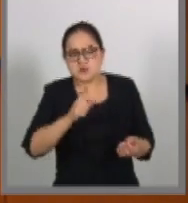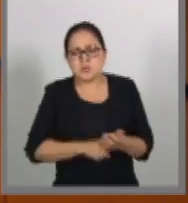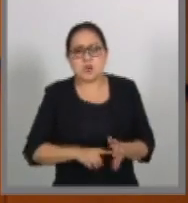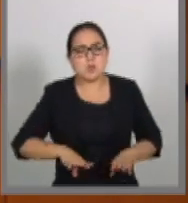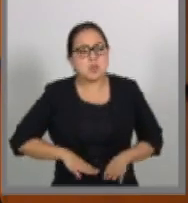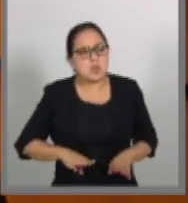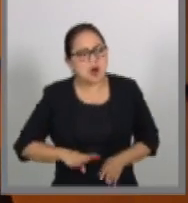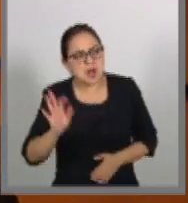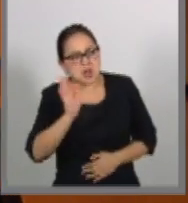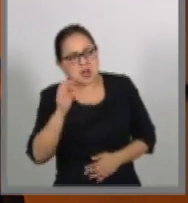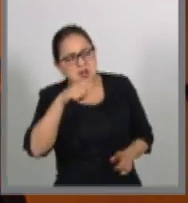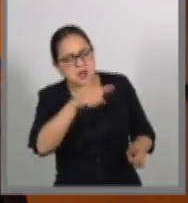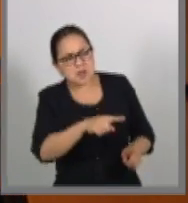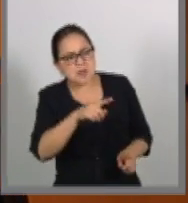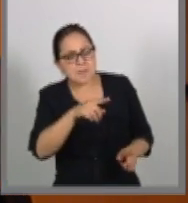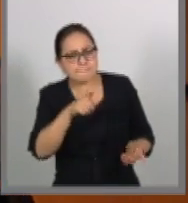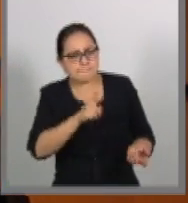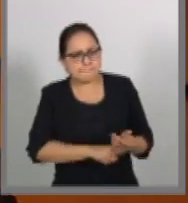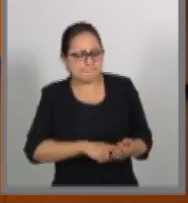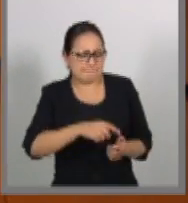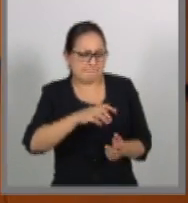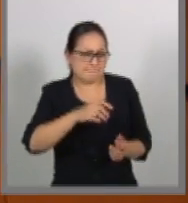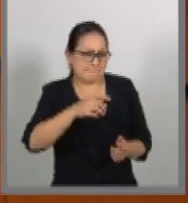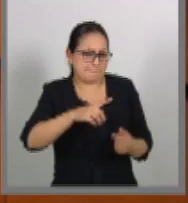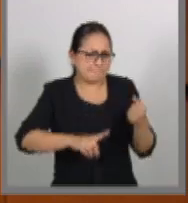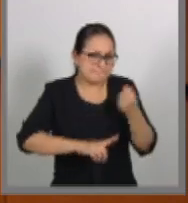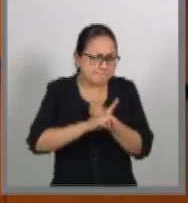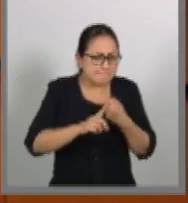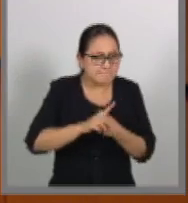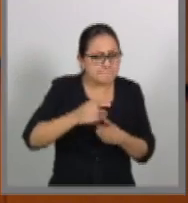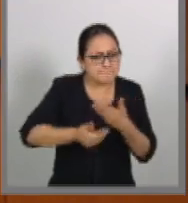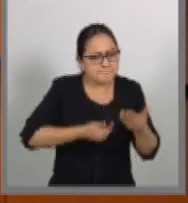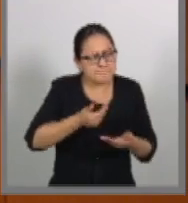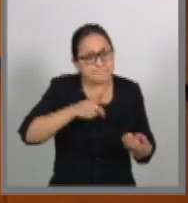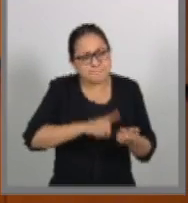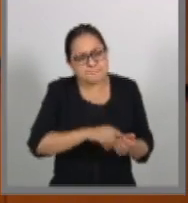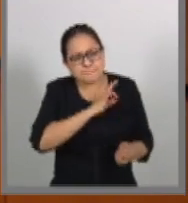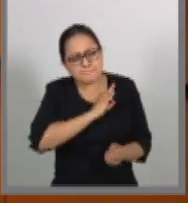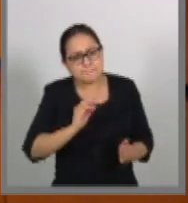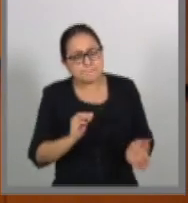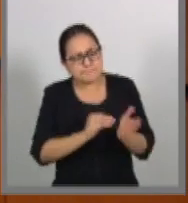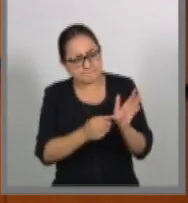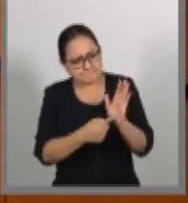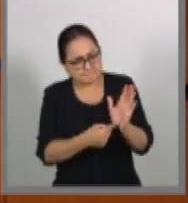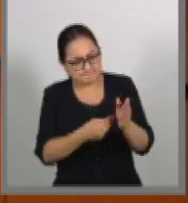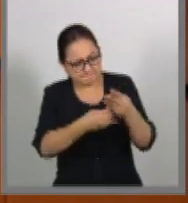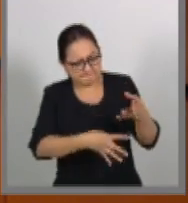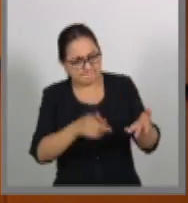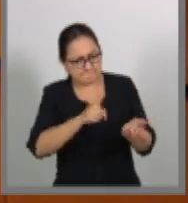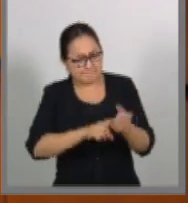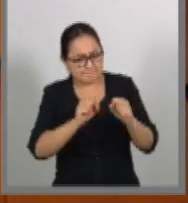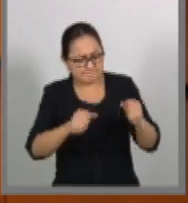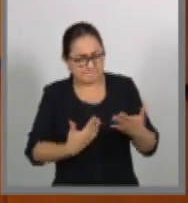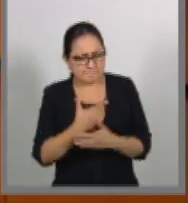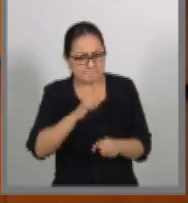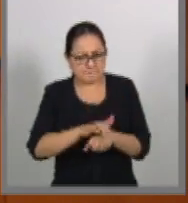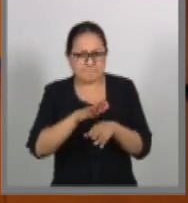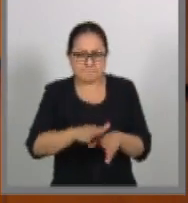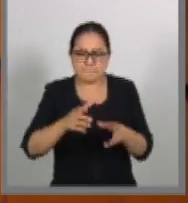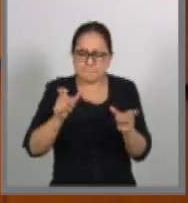conductas posiblemente constitutivas de delito que el prestador de servicios ponga en conocimiento del sistema nacional de seguridad pública.